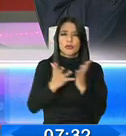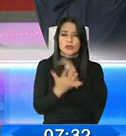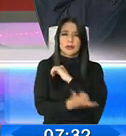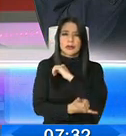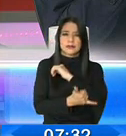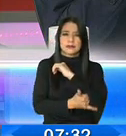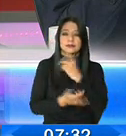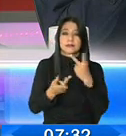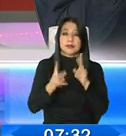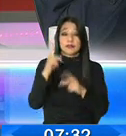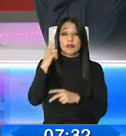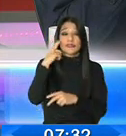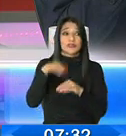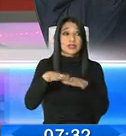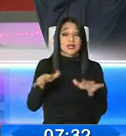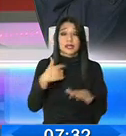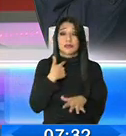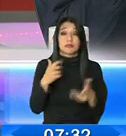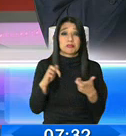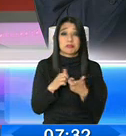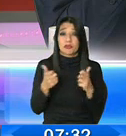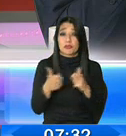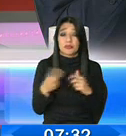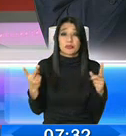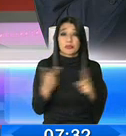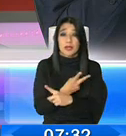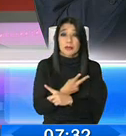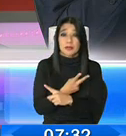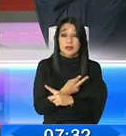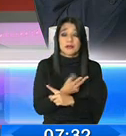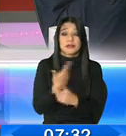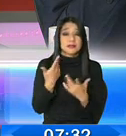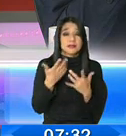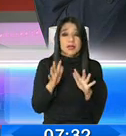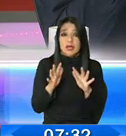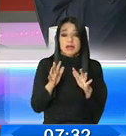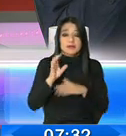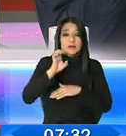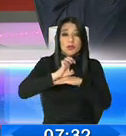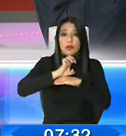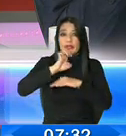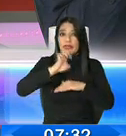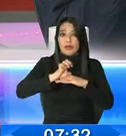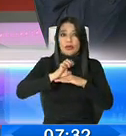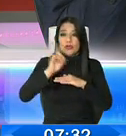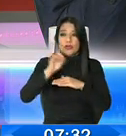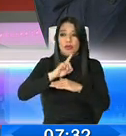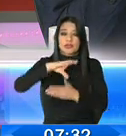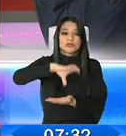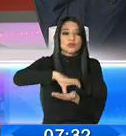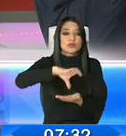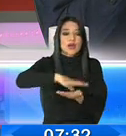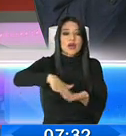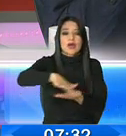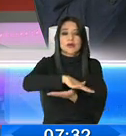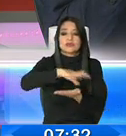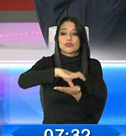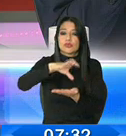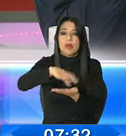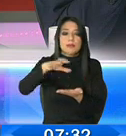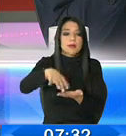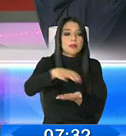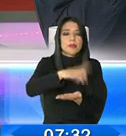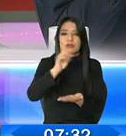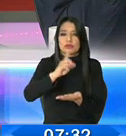desbordó al gobierno, es una crisis que sobrepasó la dimensión de enfrentarla desde el gobierno nacional